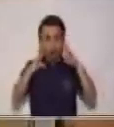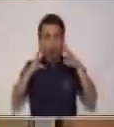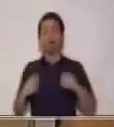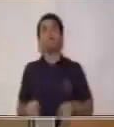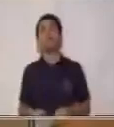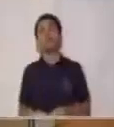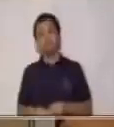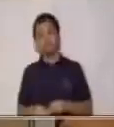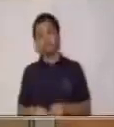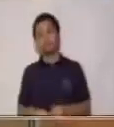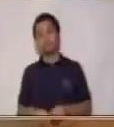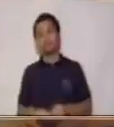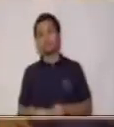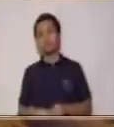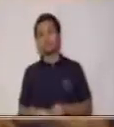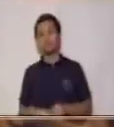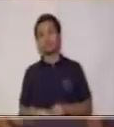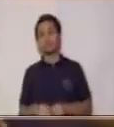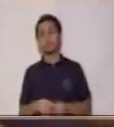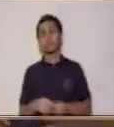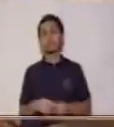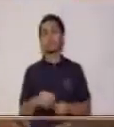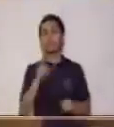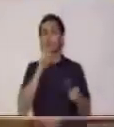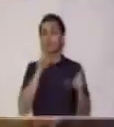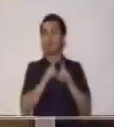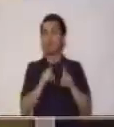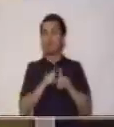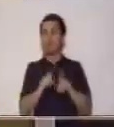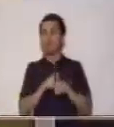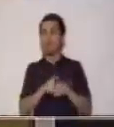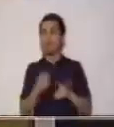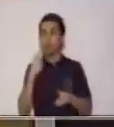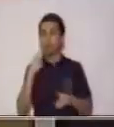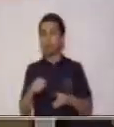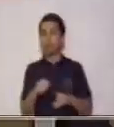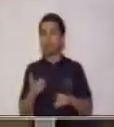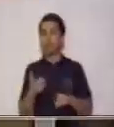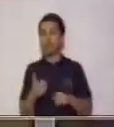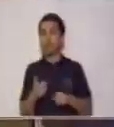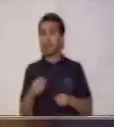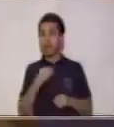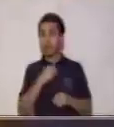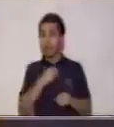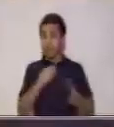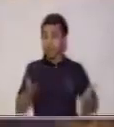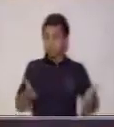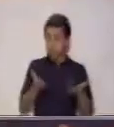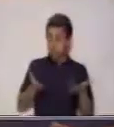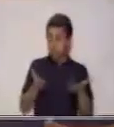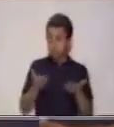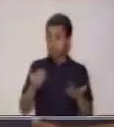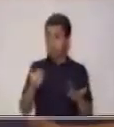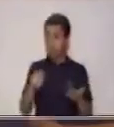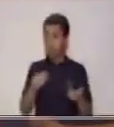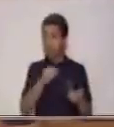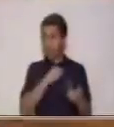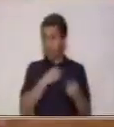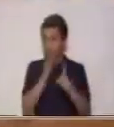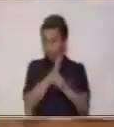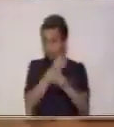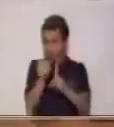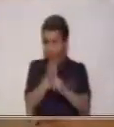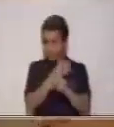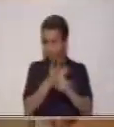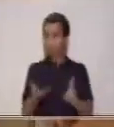También es que por lo mismo que la función es incitar o llegar a convencernos,